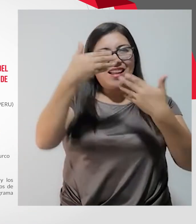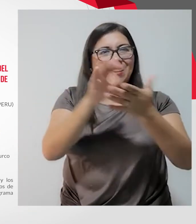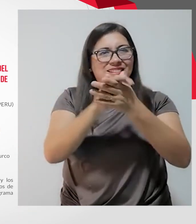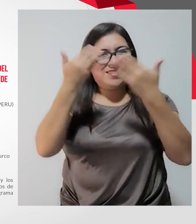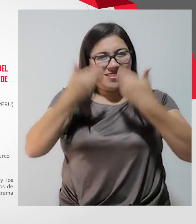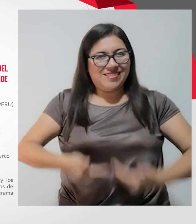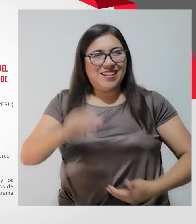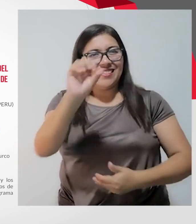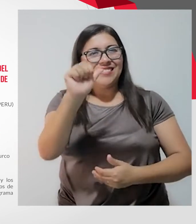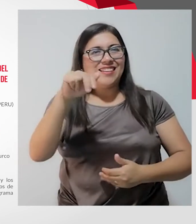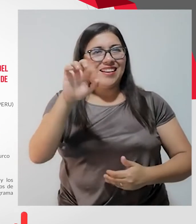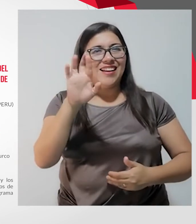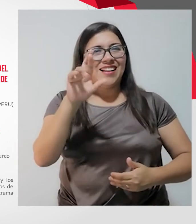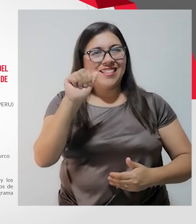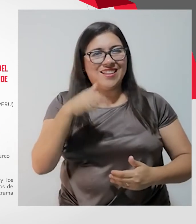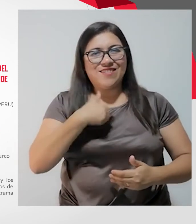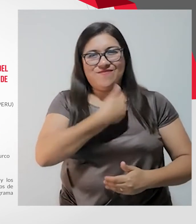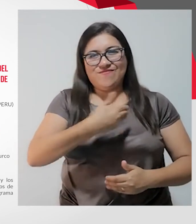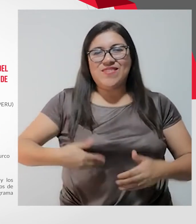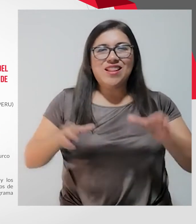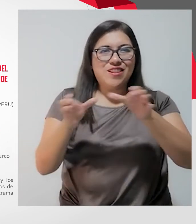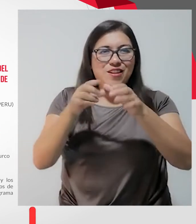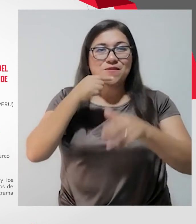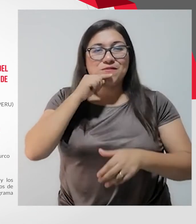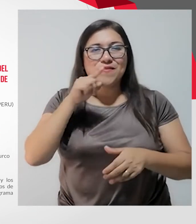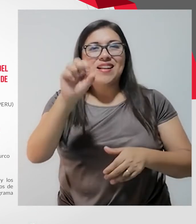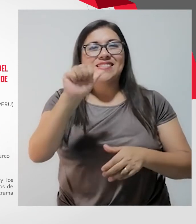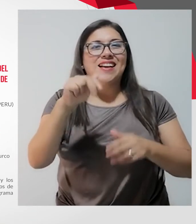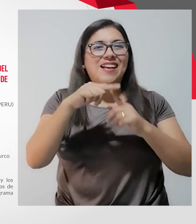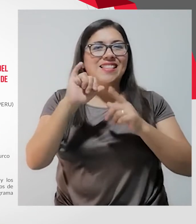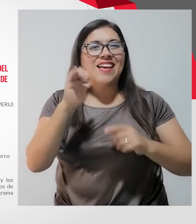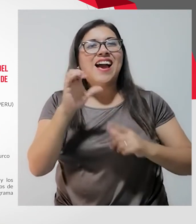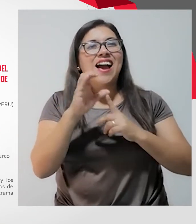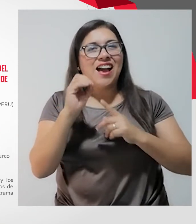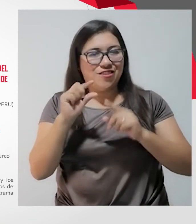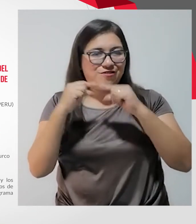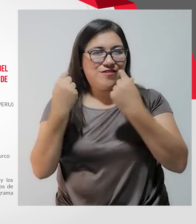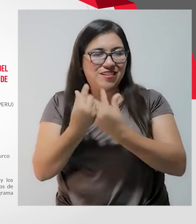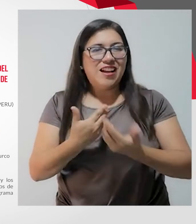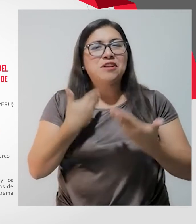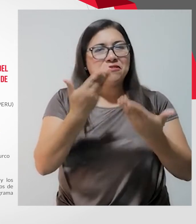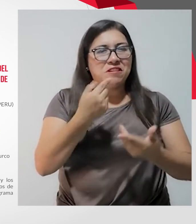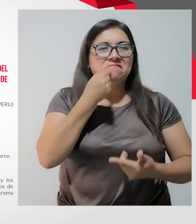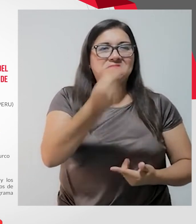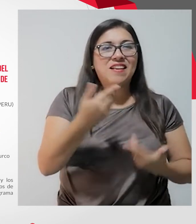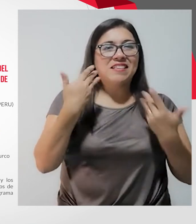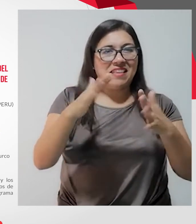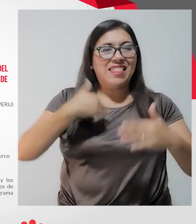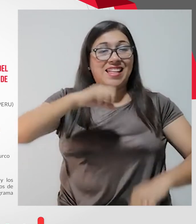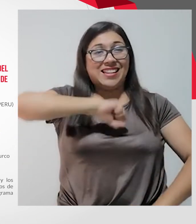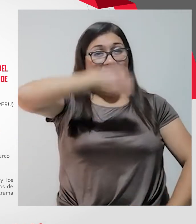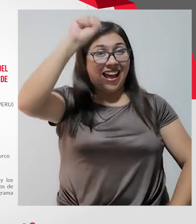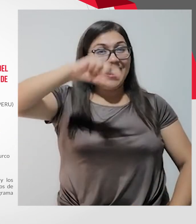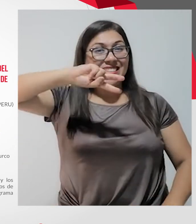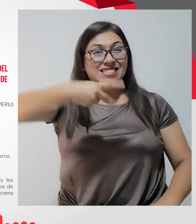Los saluda Sandra Esquivel, presidente del Comité de Damas Santiago Apóstol, para comunicarles que ya tenemos a los ganadores